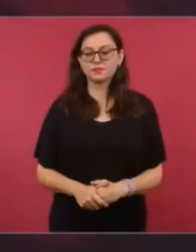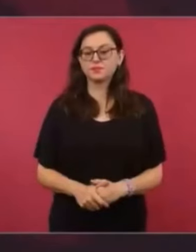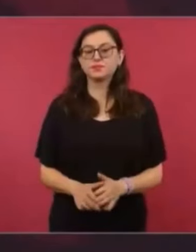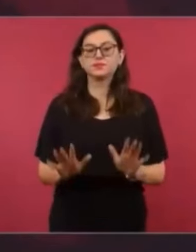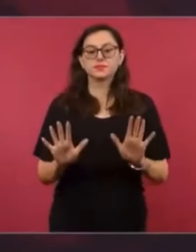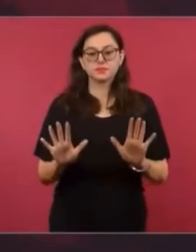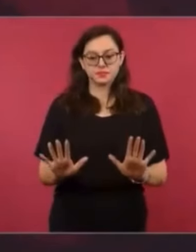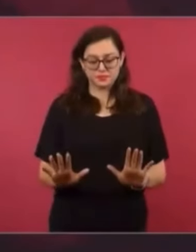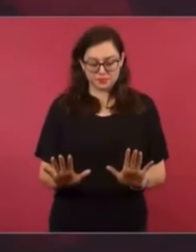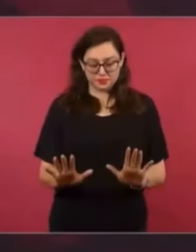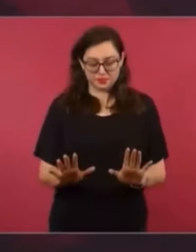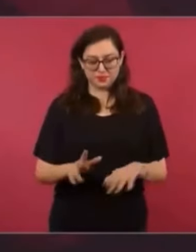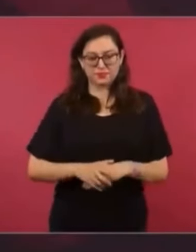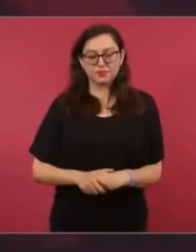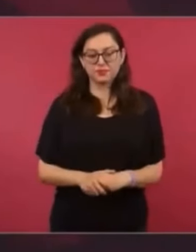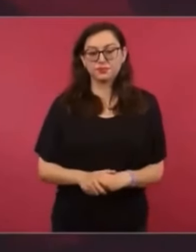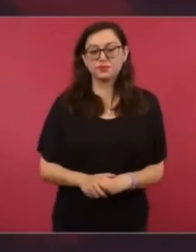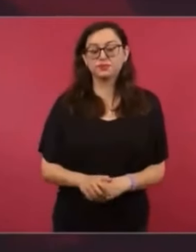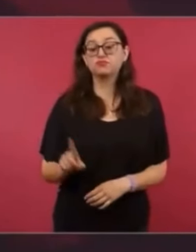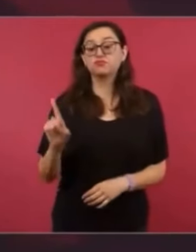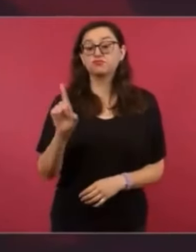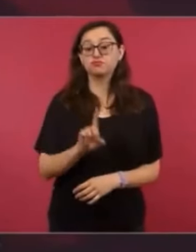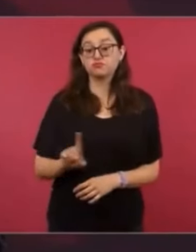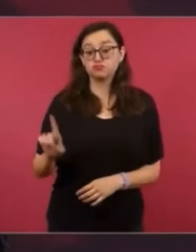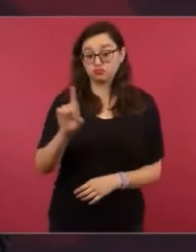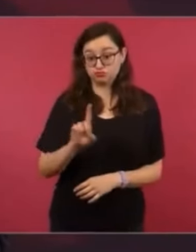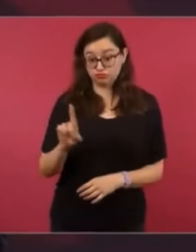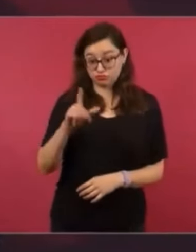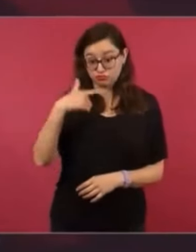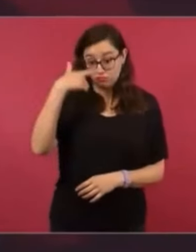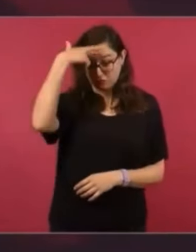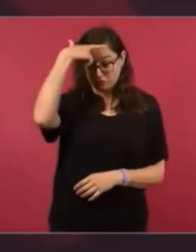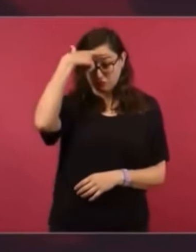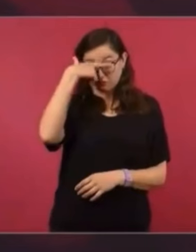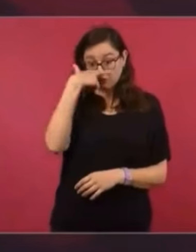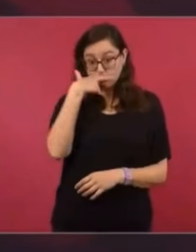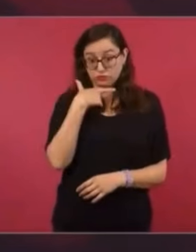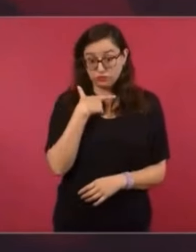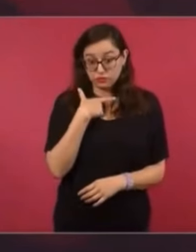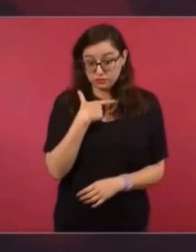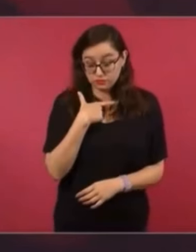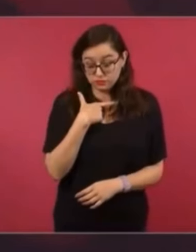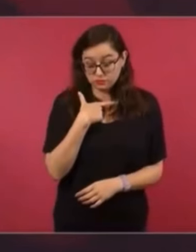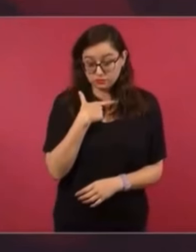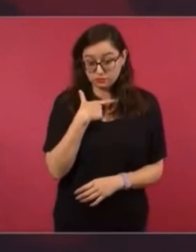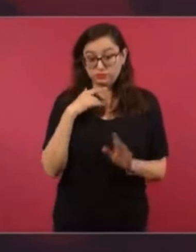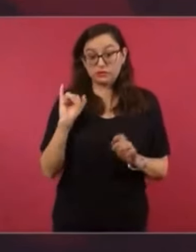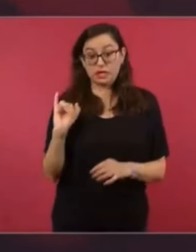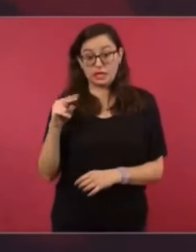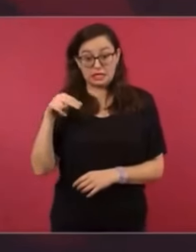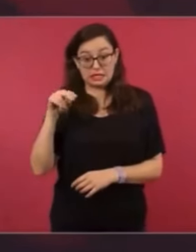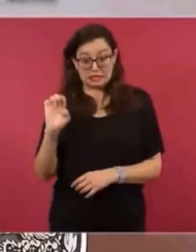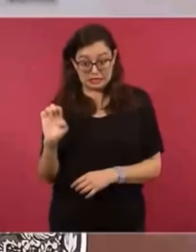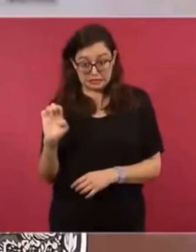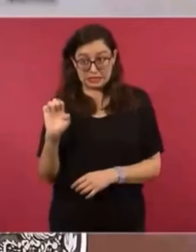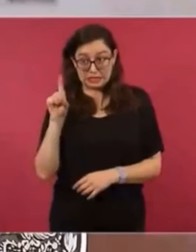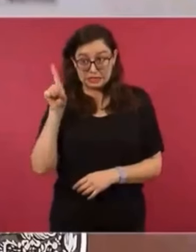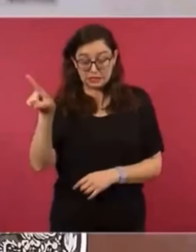Voy a esperar a que la autoridad electoral se pronuncie,